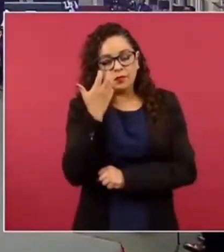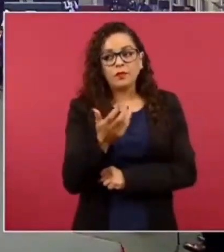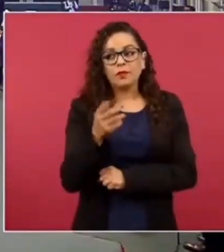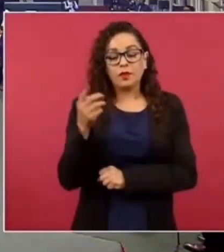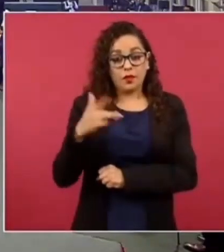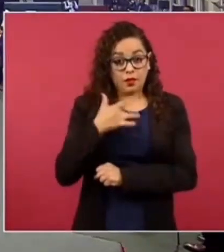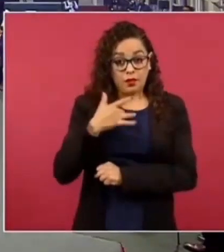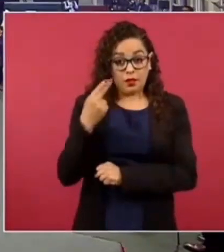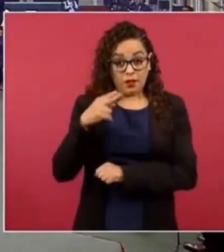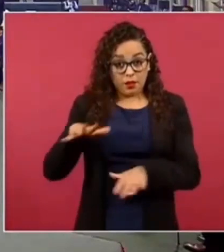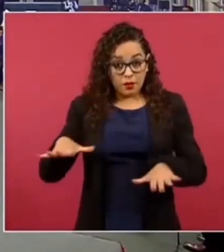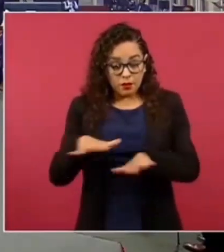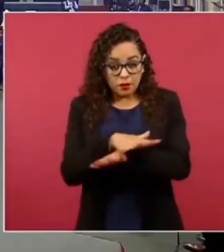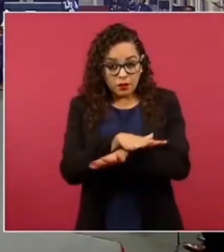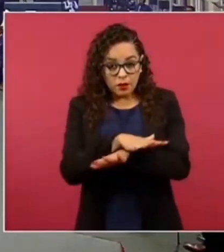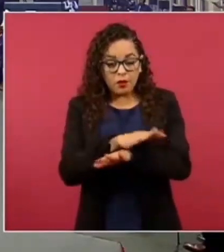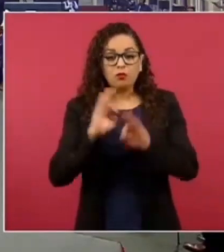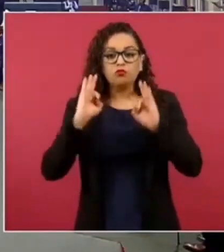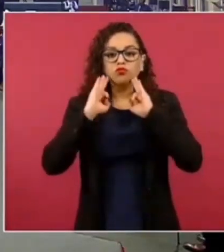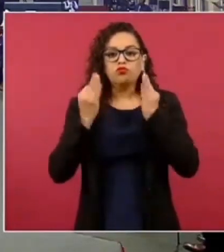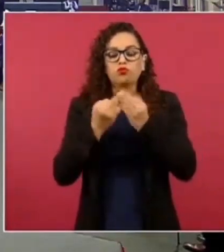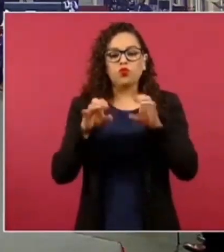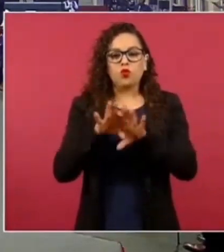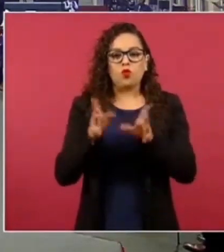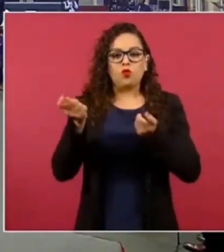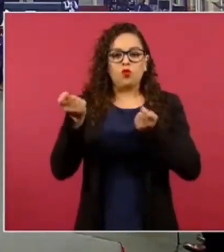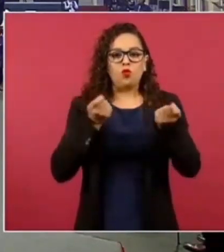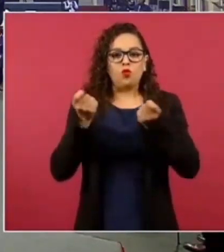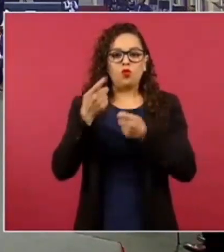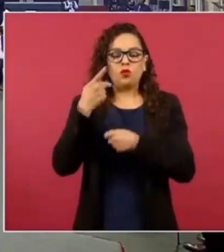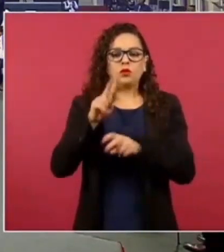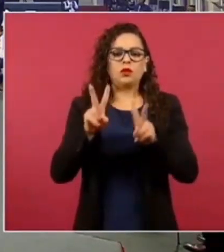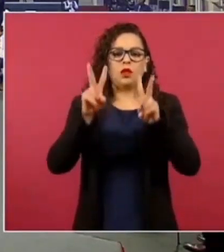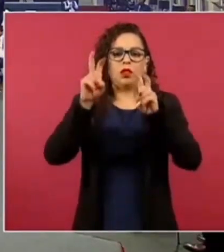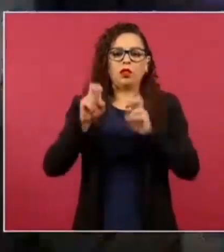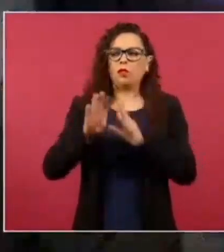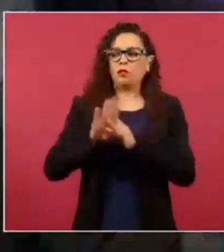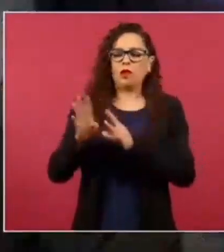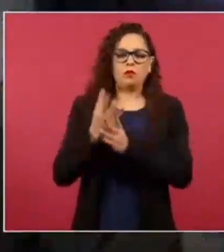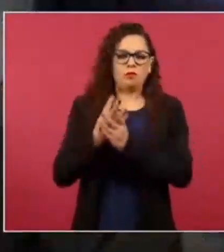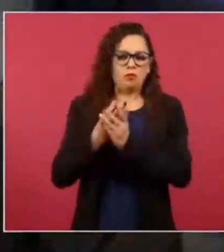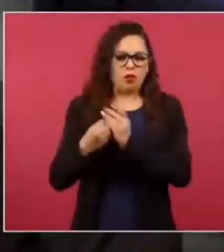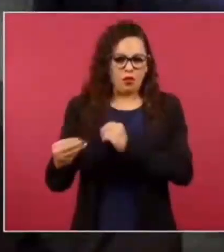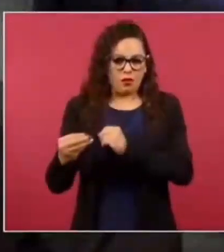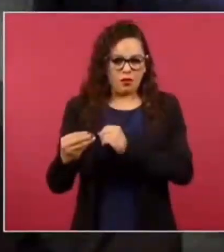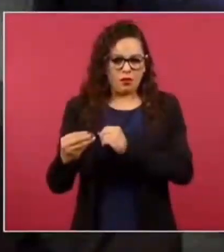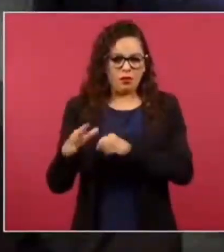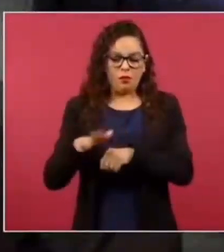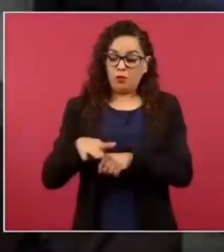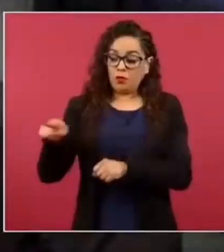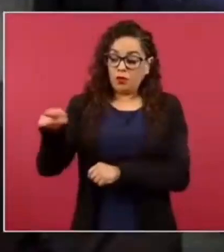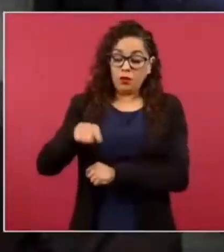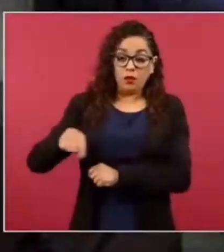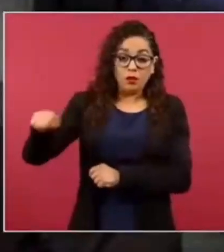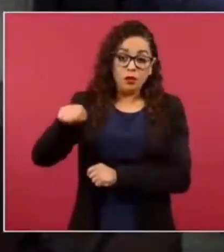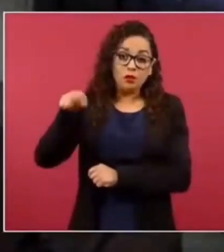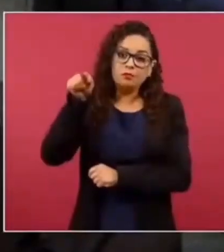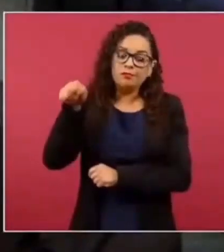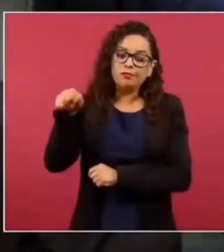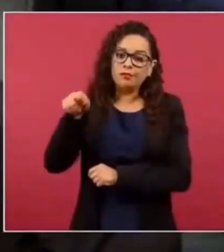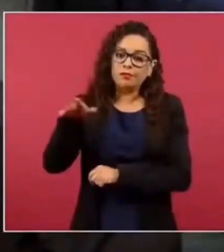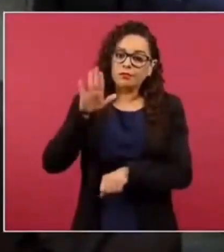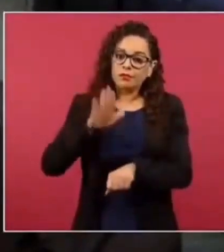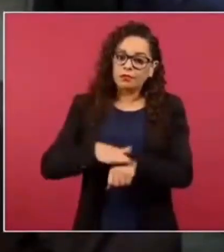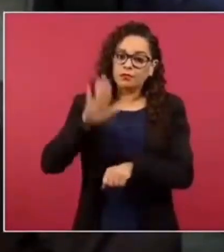aplicando la política migratoria, sobre todo ya en los hechos, sobre todo ya con las personas migrantes que son finalmente los que se han